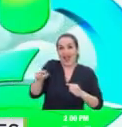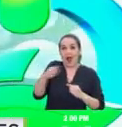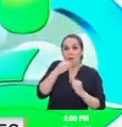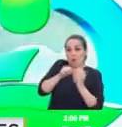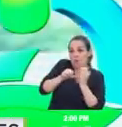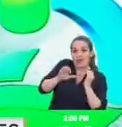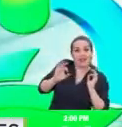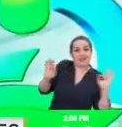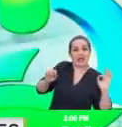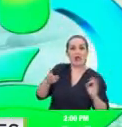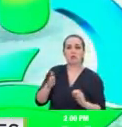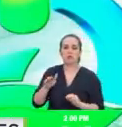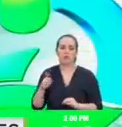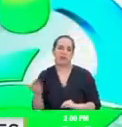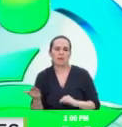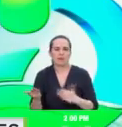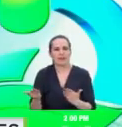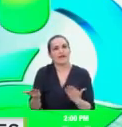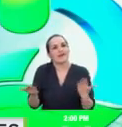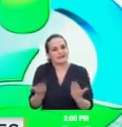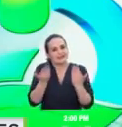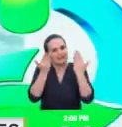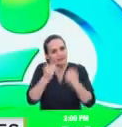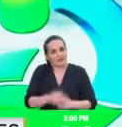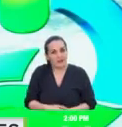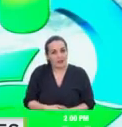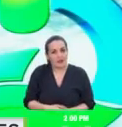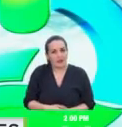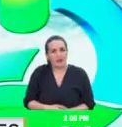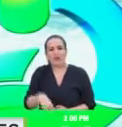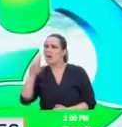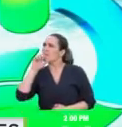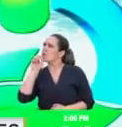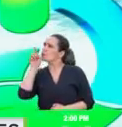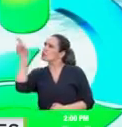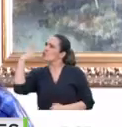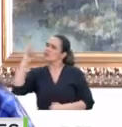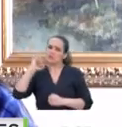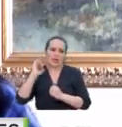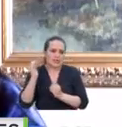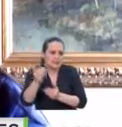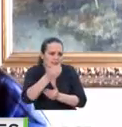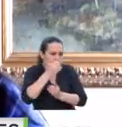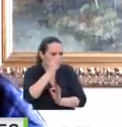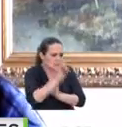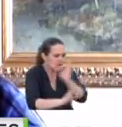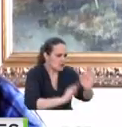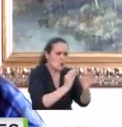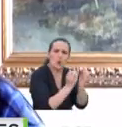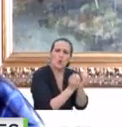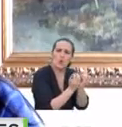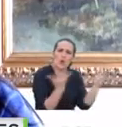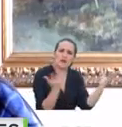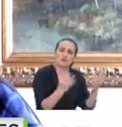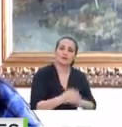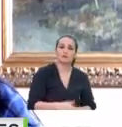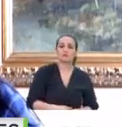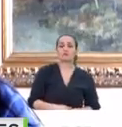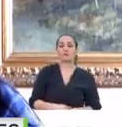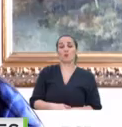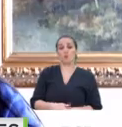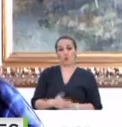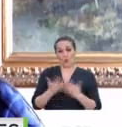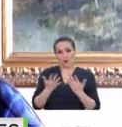En casi tres décadas ustedes han rescatado, rehabilitado a cuántos manatíes? Bueno, hemos revisado,